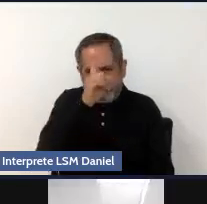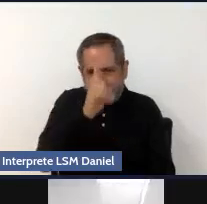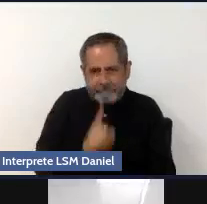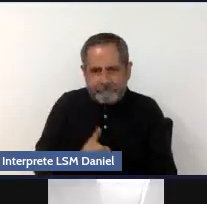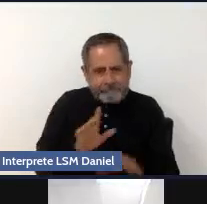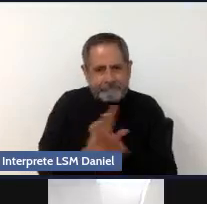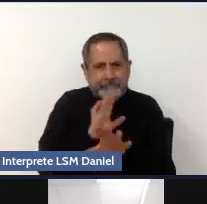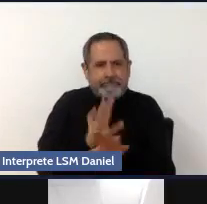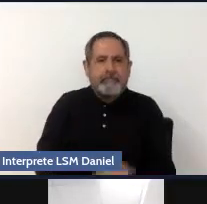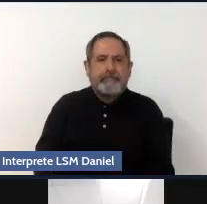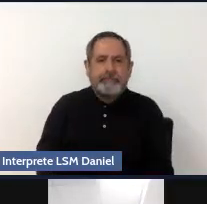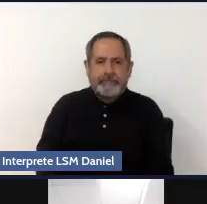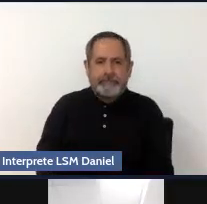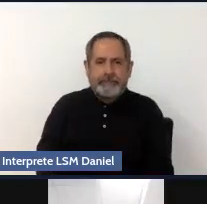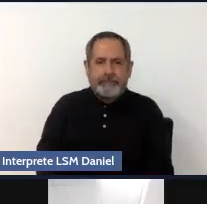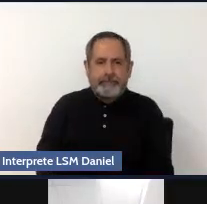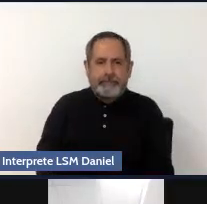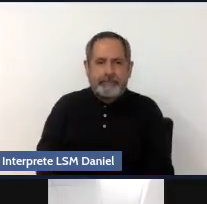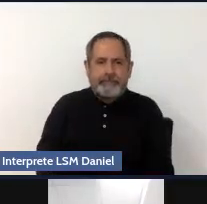La que sigue, por favor.